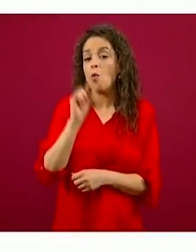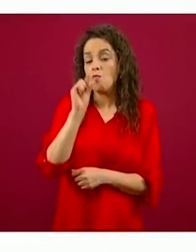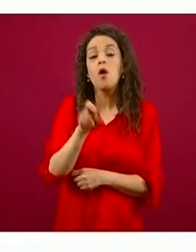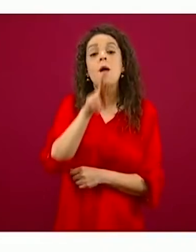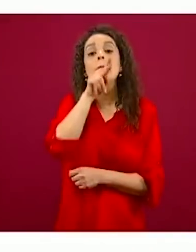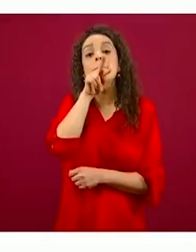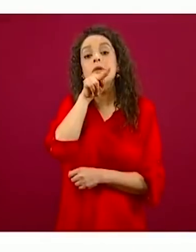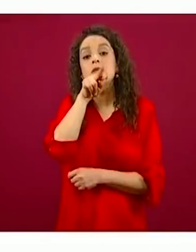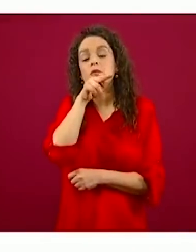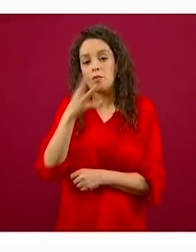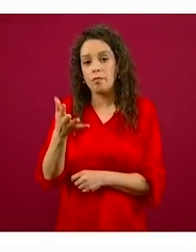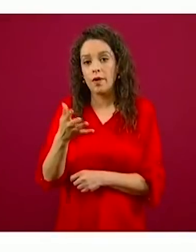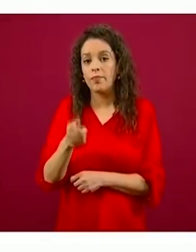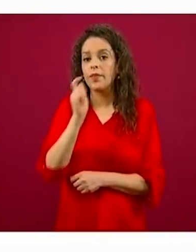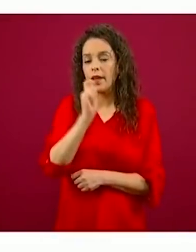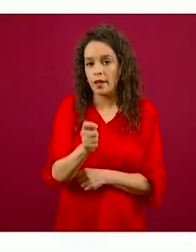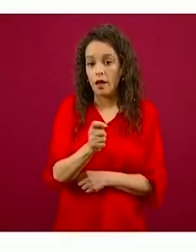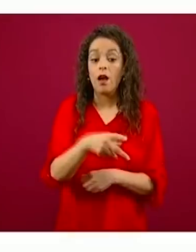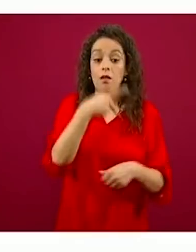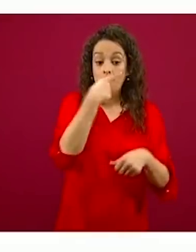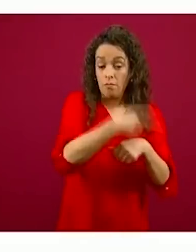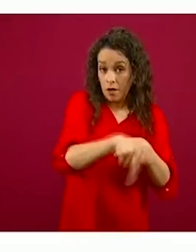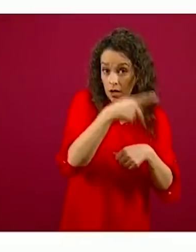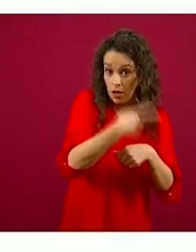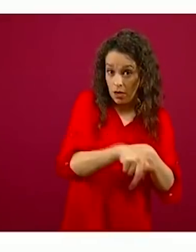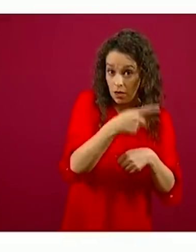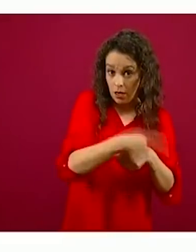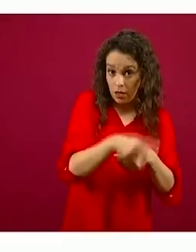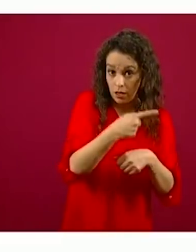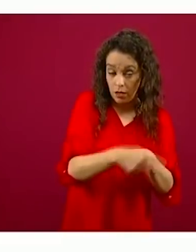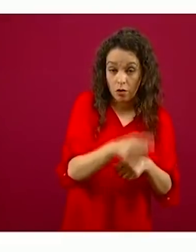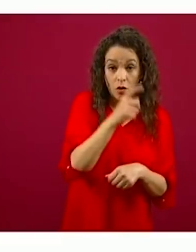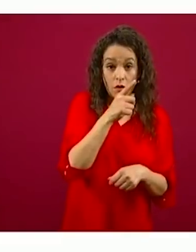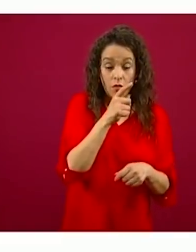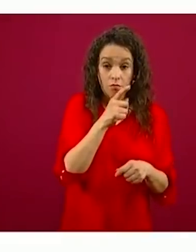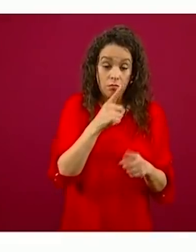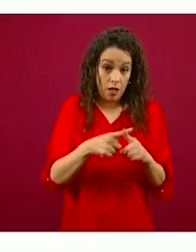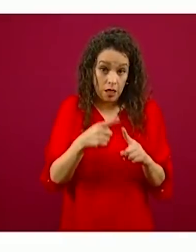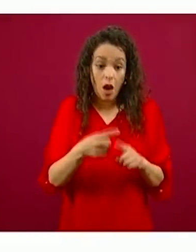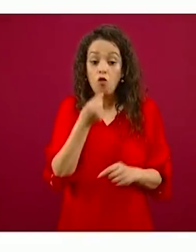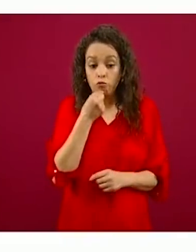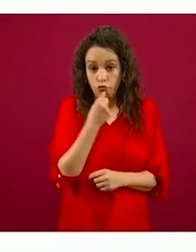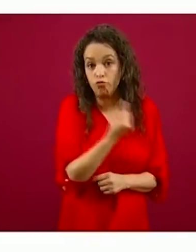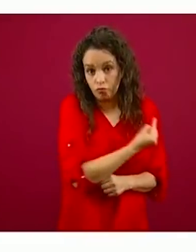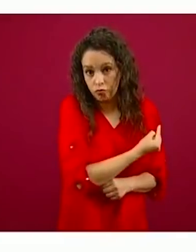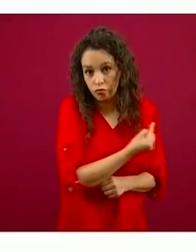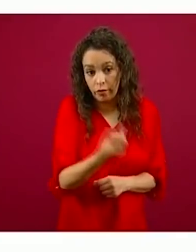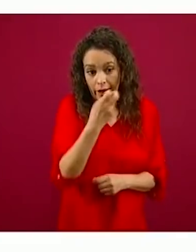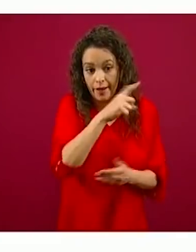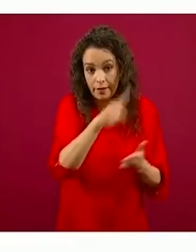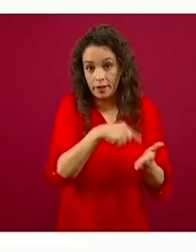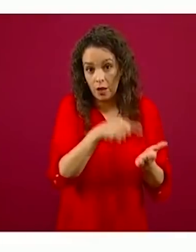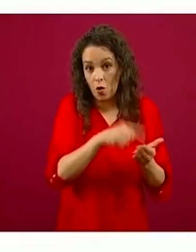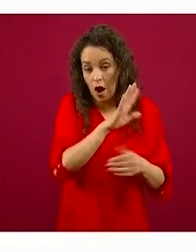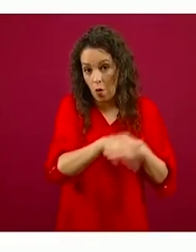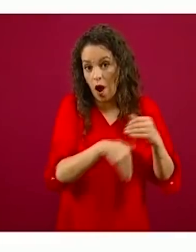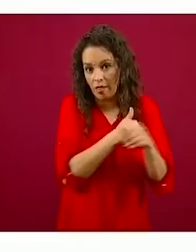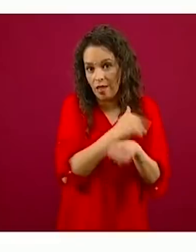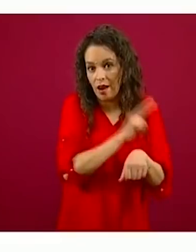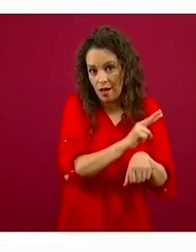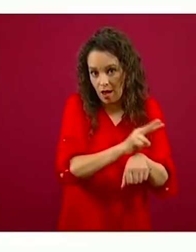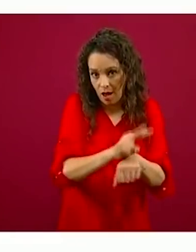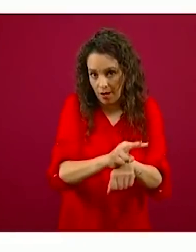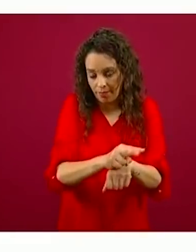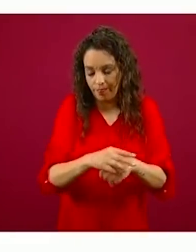un lado, es el riesgo que pueden correr los niños en las guarderías. Y bueno,